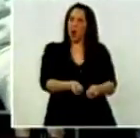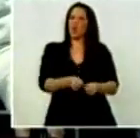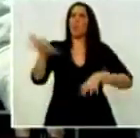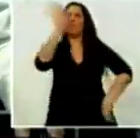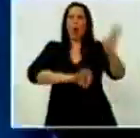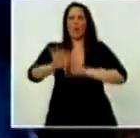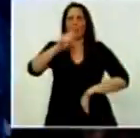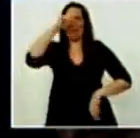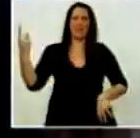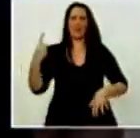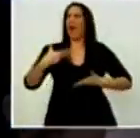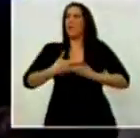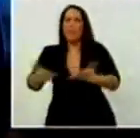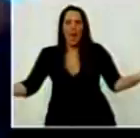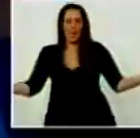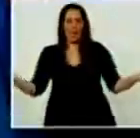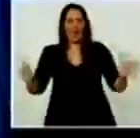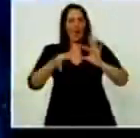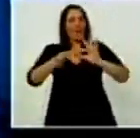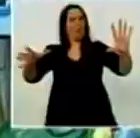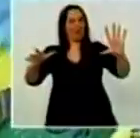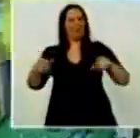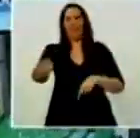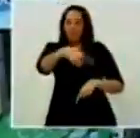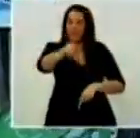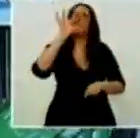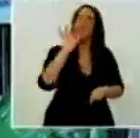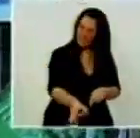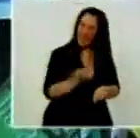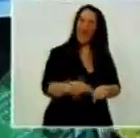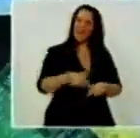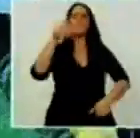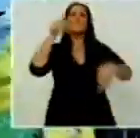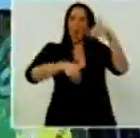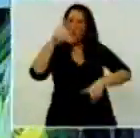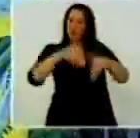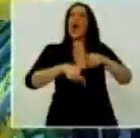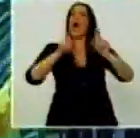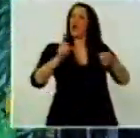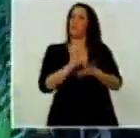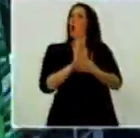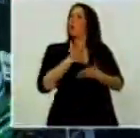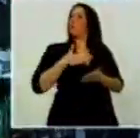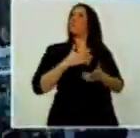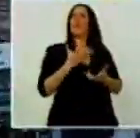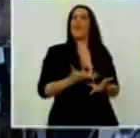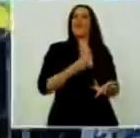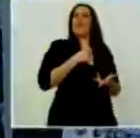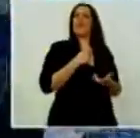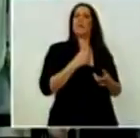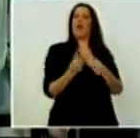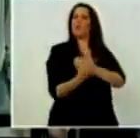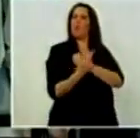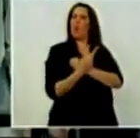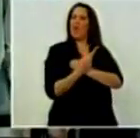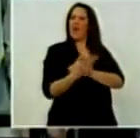y democrático porque saben que también se vota en defensa propia, también se